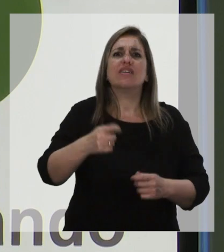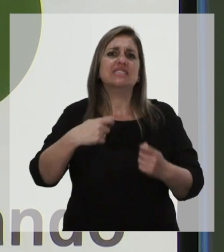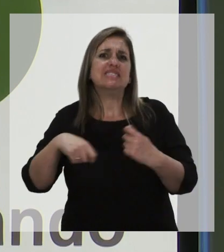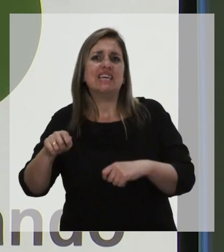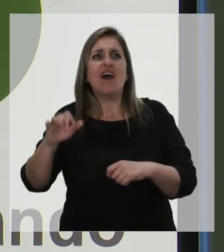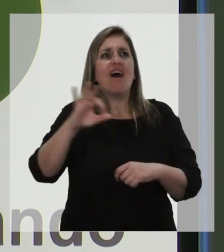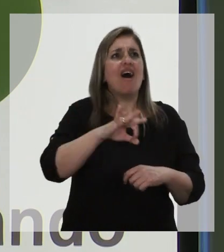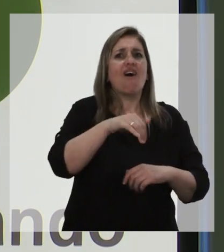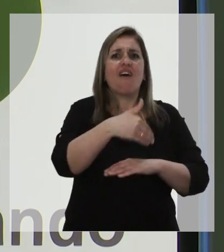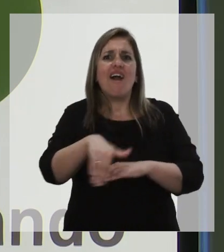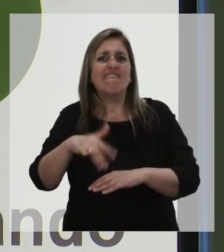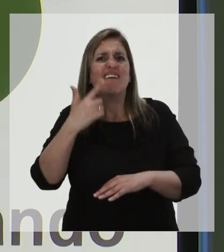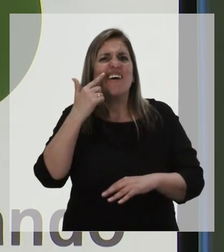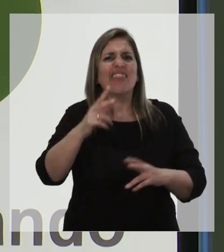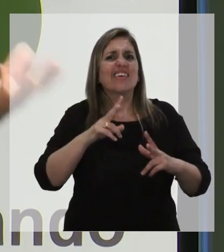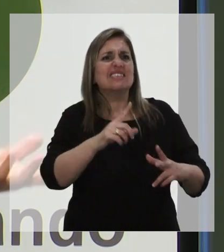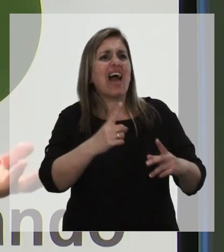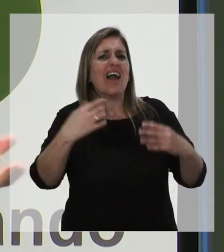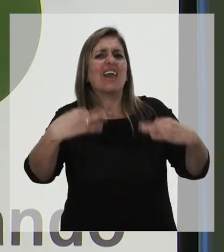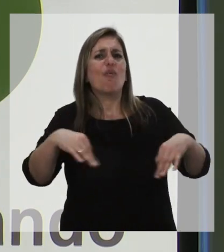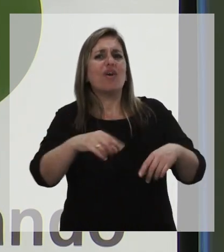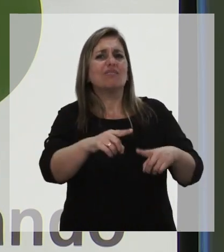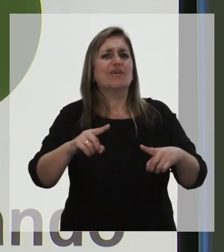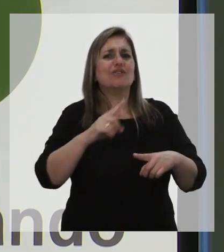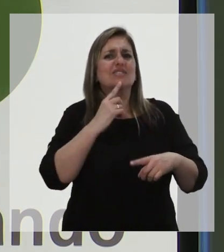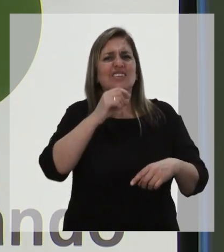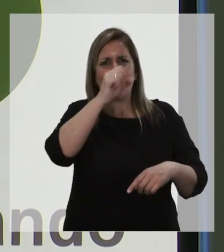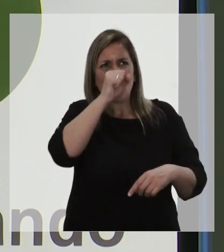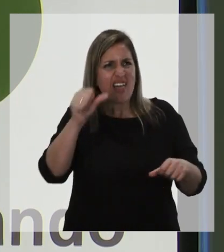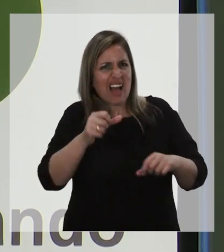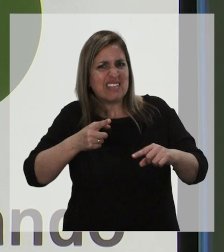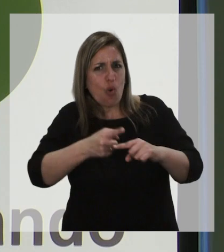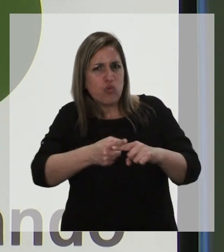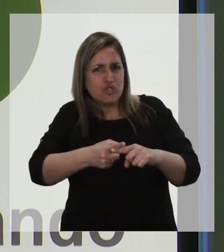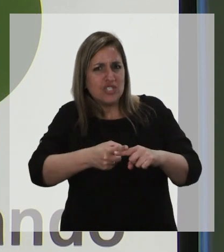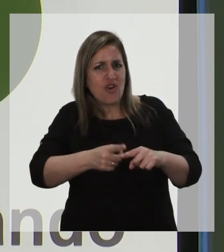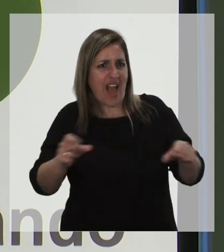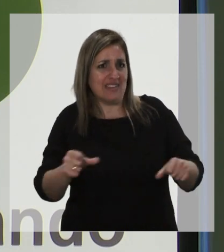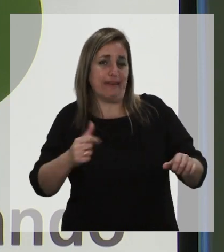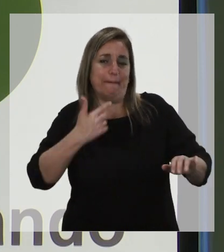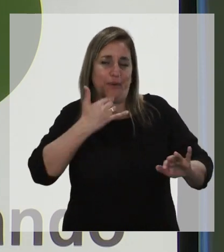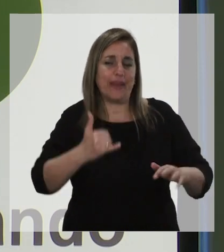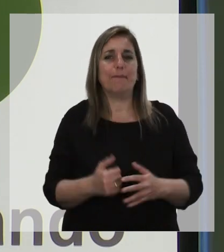tienda conocida, en una calle conocida, el mundo dice, qué bueno, pero si en Florida hacen estos cuchillos.